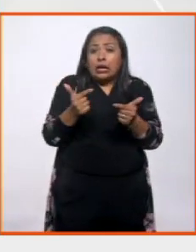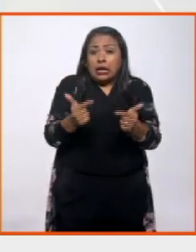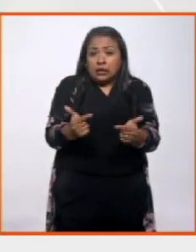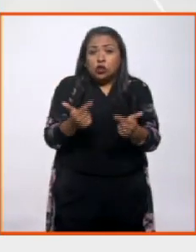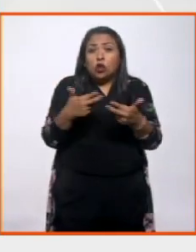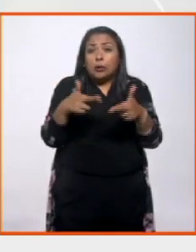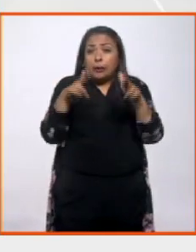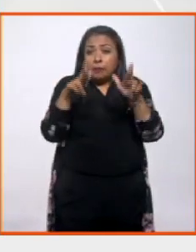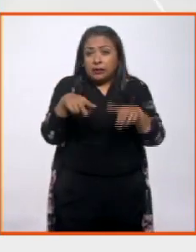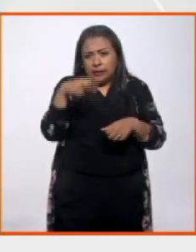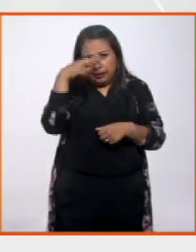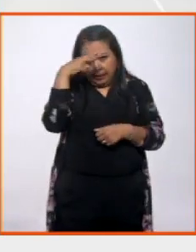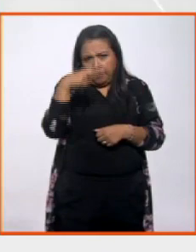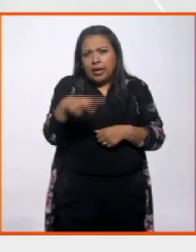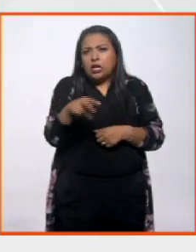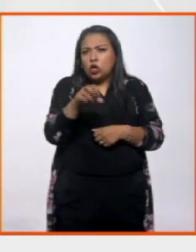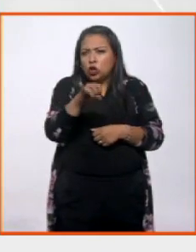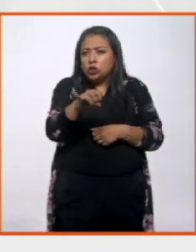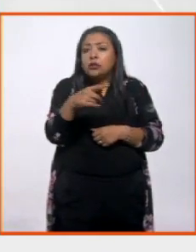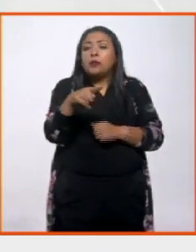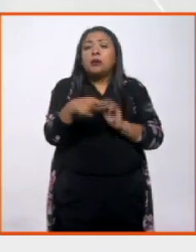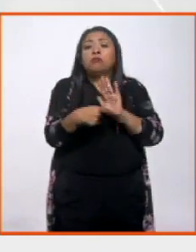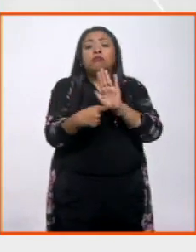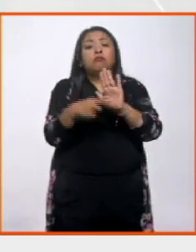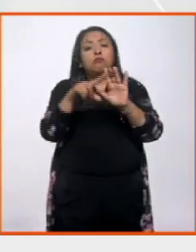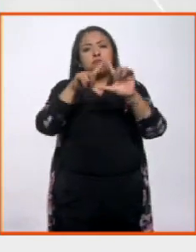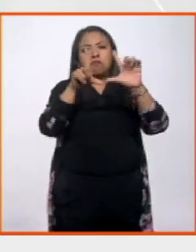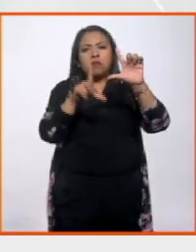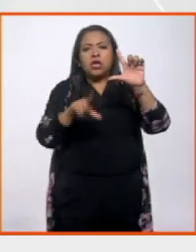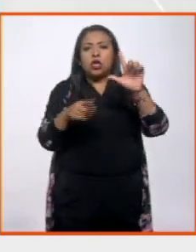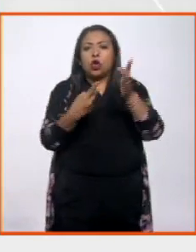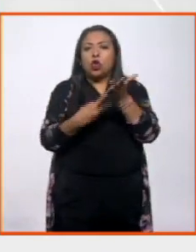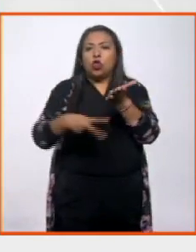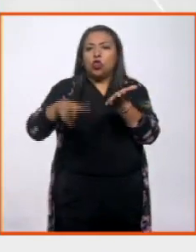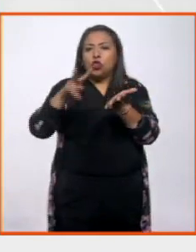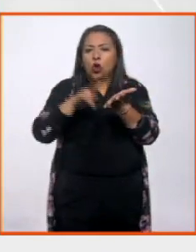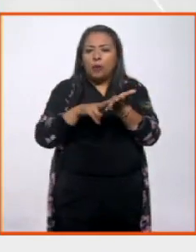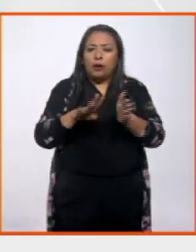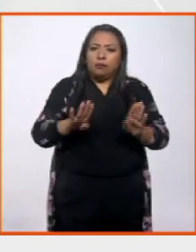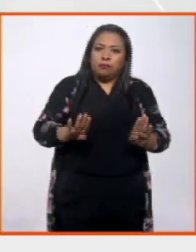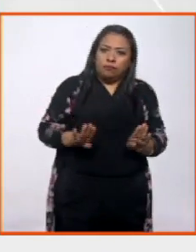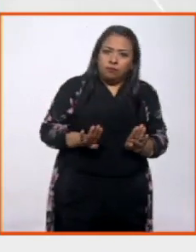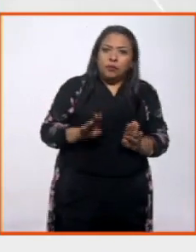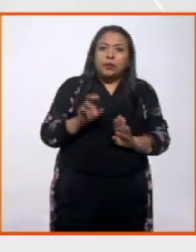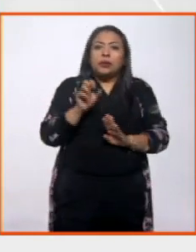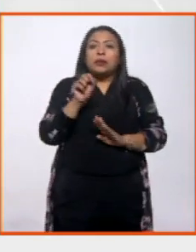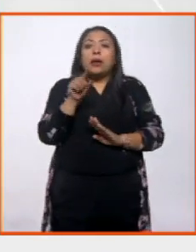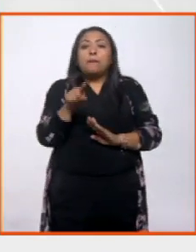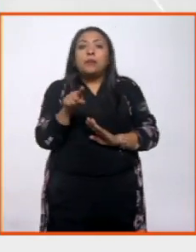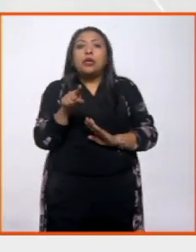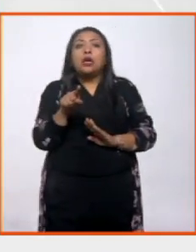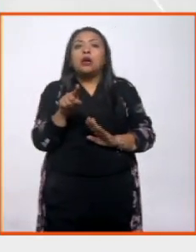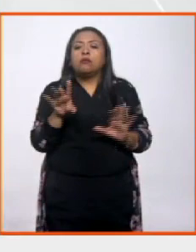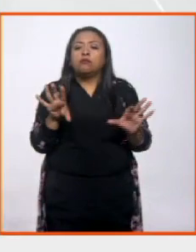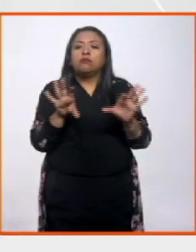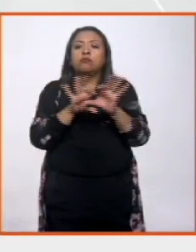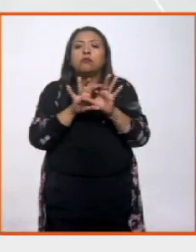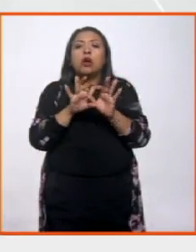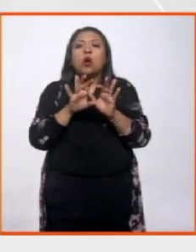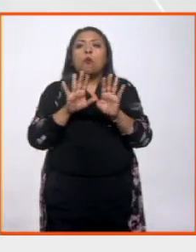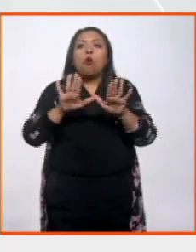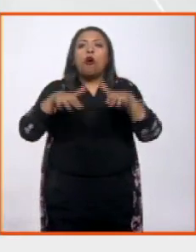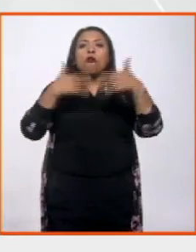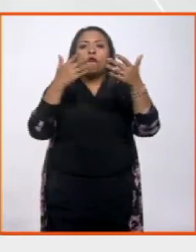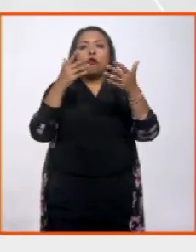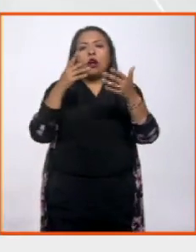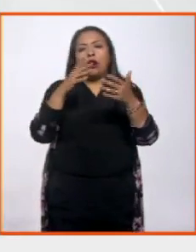representa a México, decía yo, y pone a México en su doble condición, en su condición particular y en su condición de vincularse con lo universal.